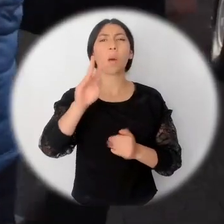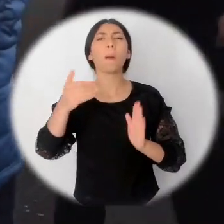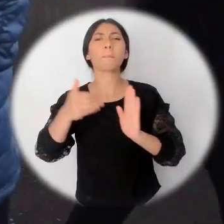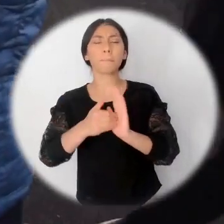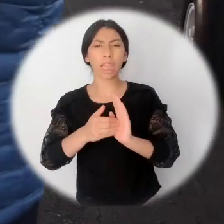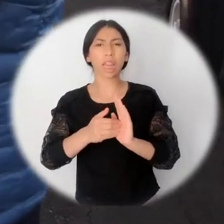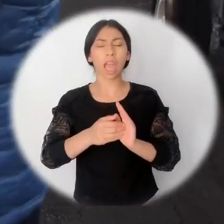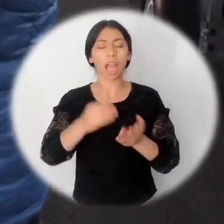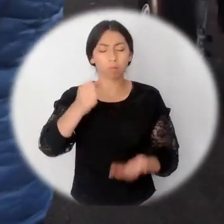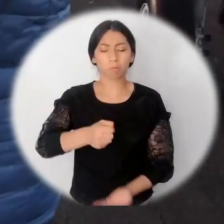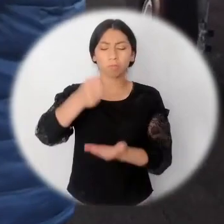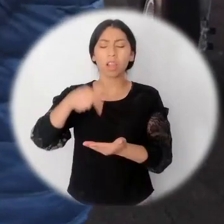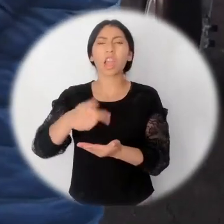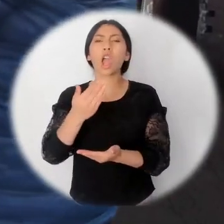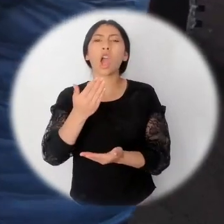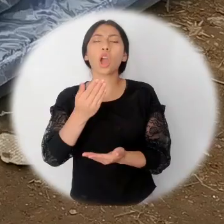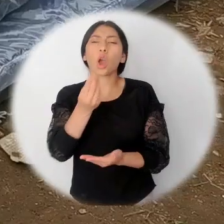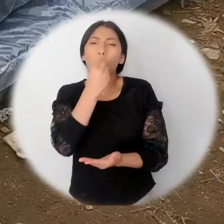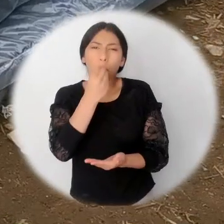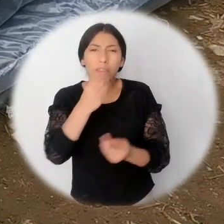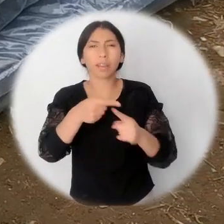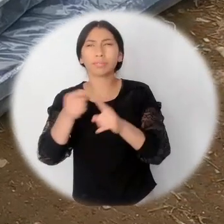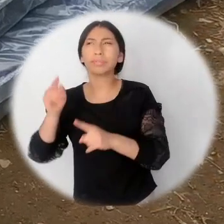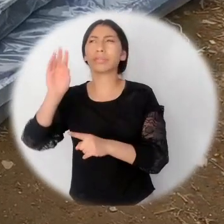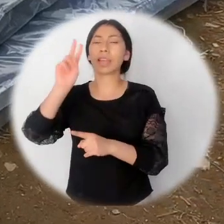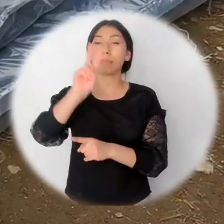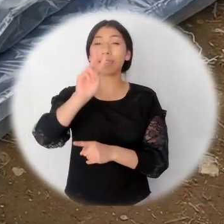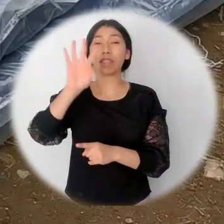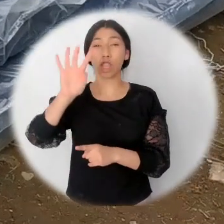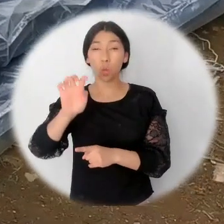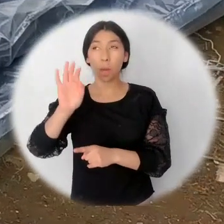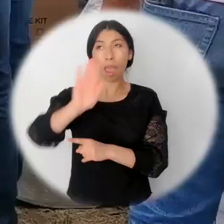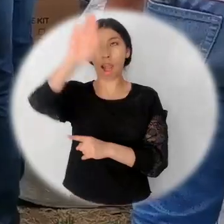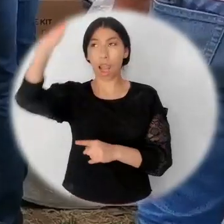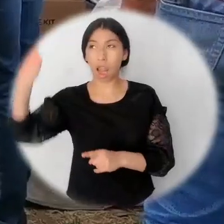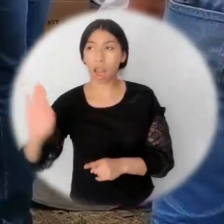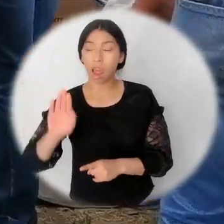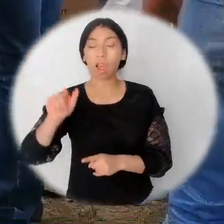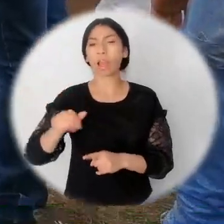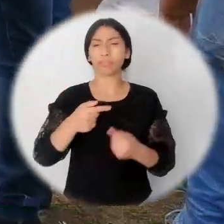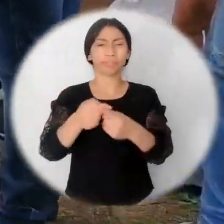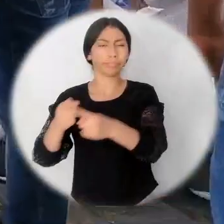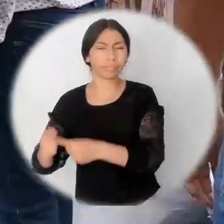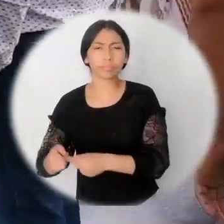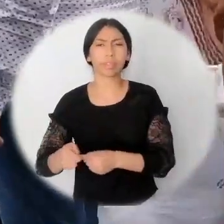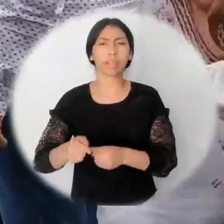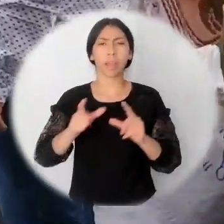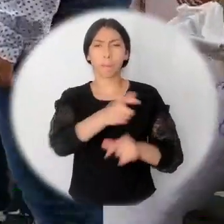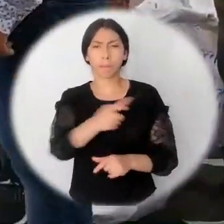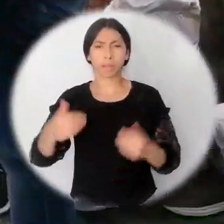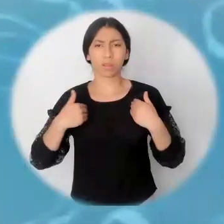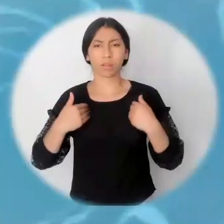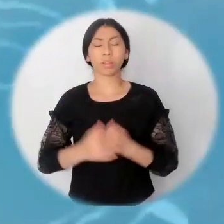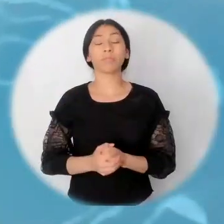entregado 42.854 paquetes alimentarios en 29 departamentos para solventar los efectos del aislamiento obligatorio en la población víctima del